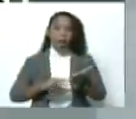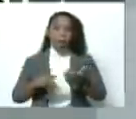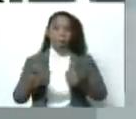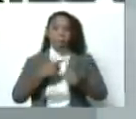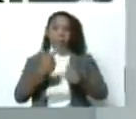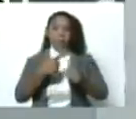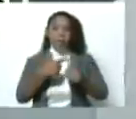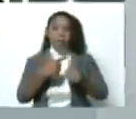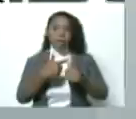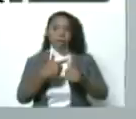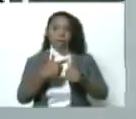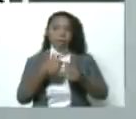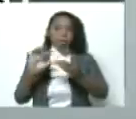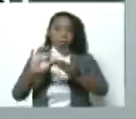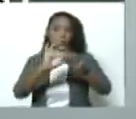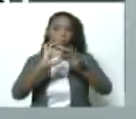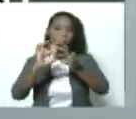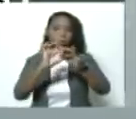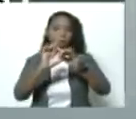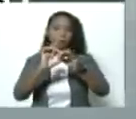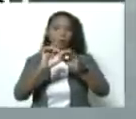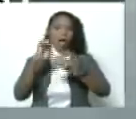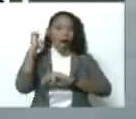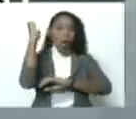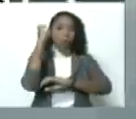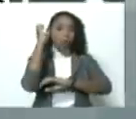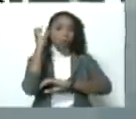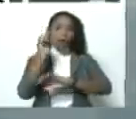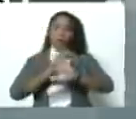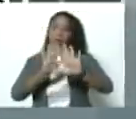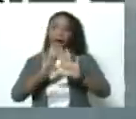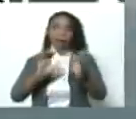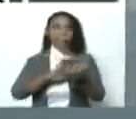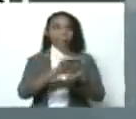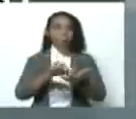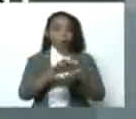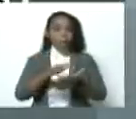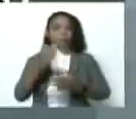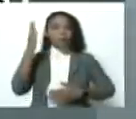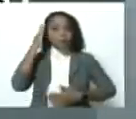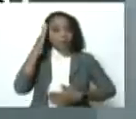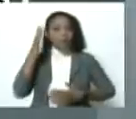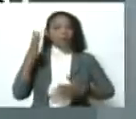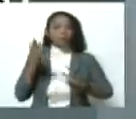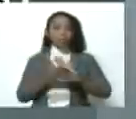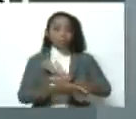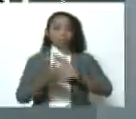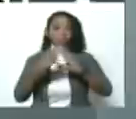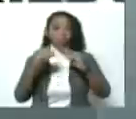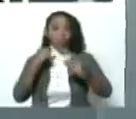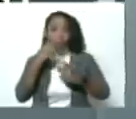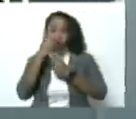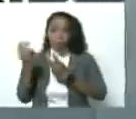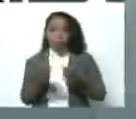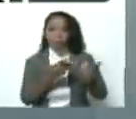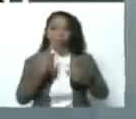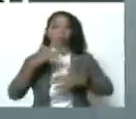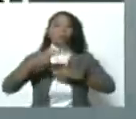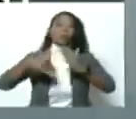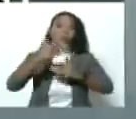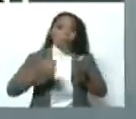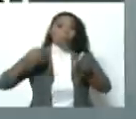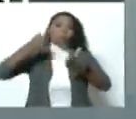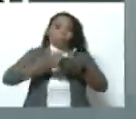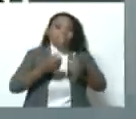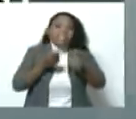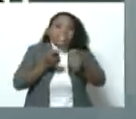supuesto, es la Unión Europea, y ya sabemos la polémica que se generó con su invitación y luego con los intentos